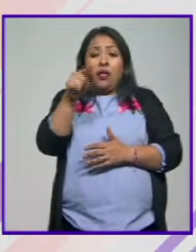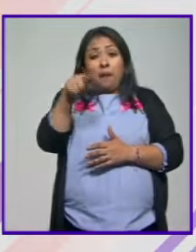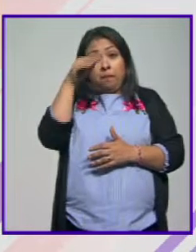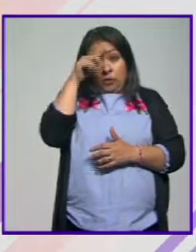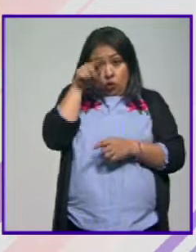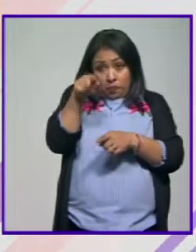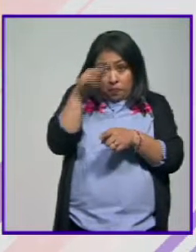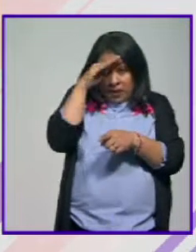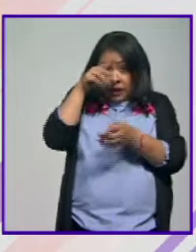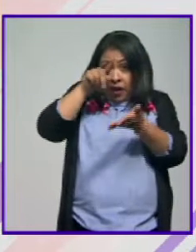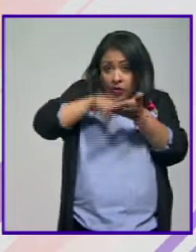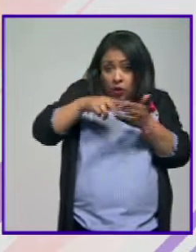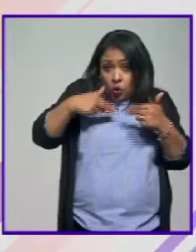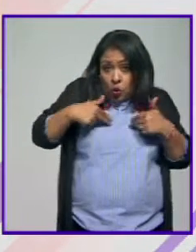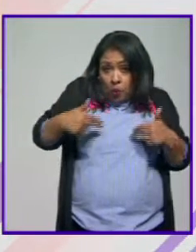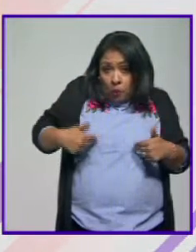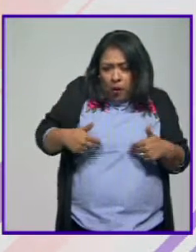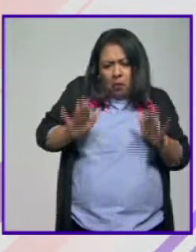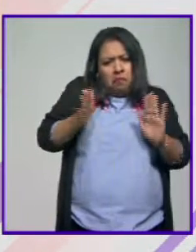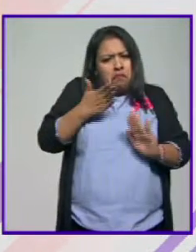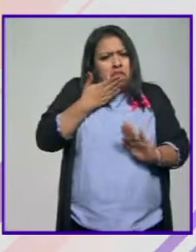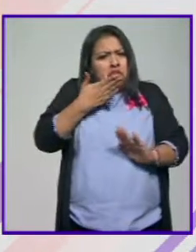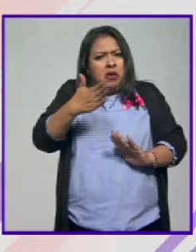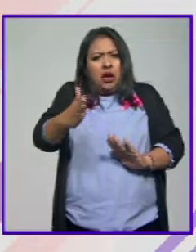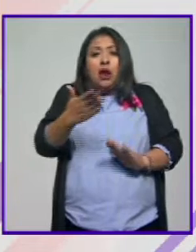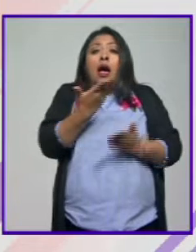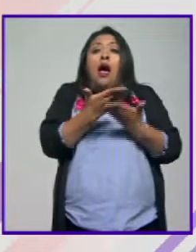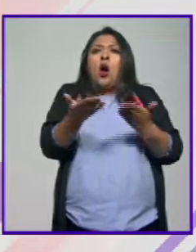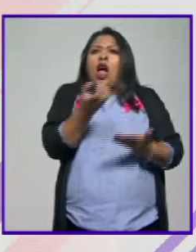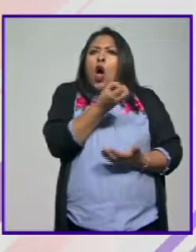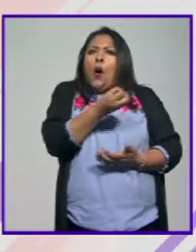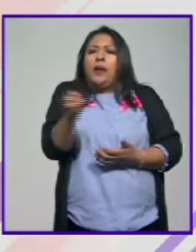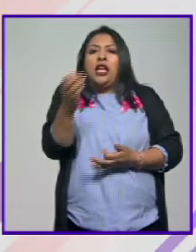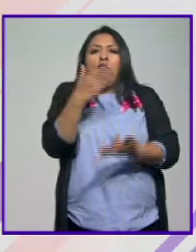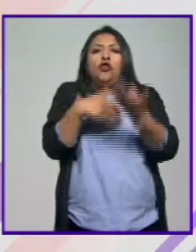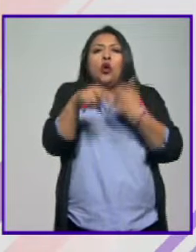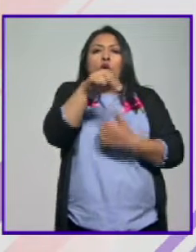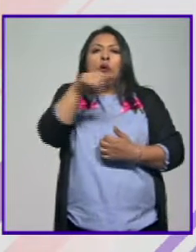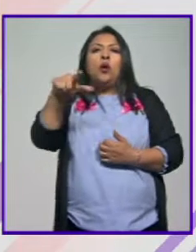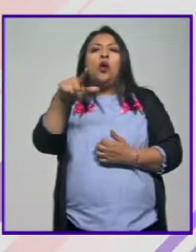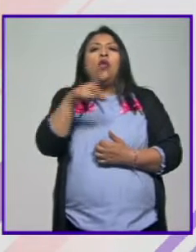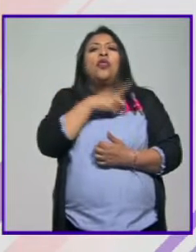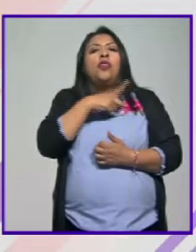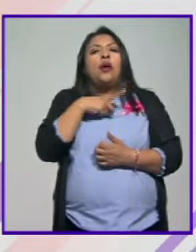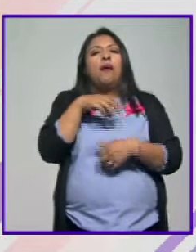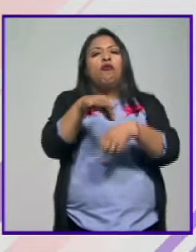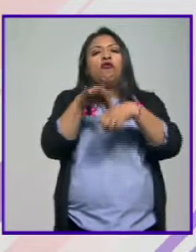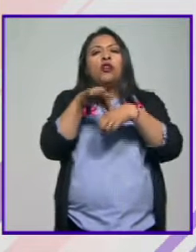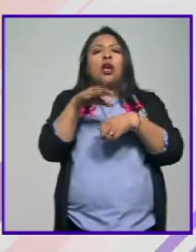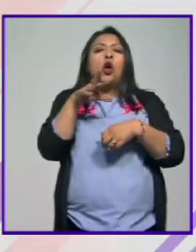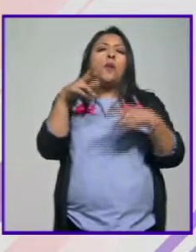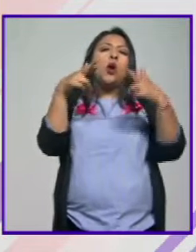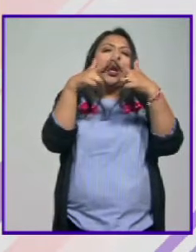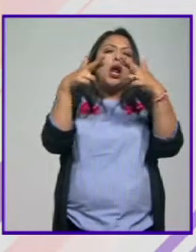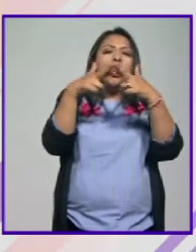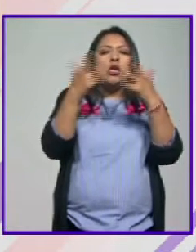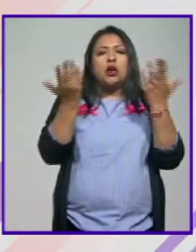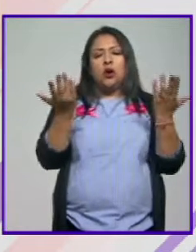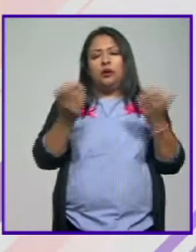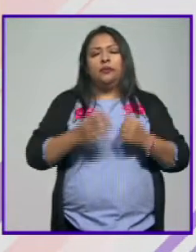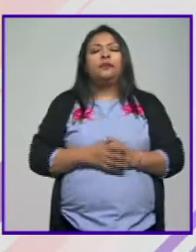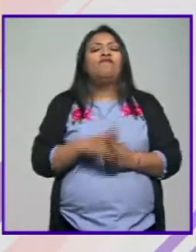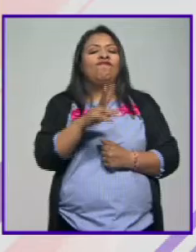concepción que lo viva, el problema es que ahora están obligando a todo Nuevo León a vivir un catecismo religioso. Ese es el problema.